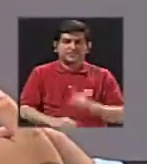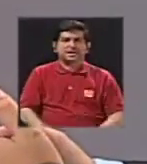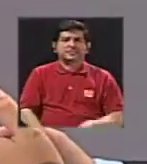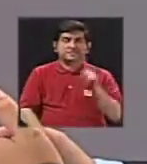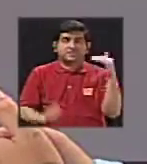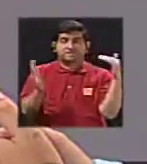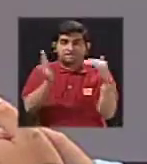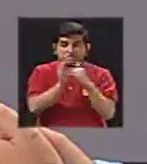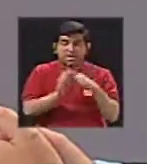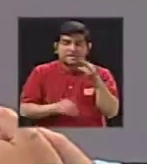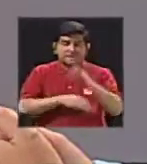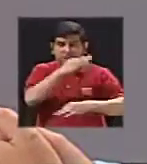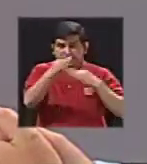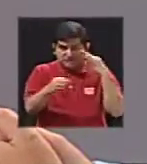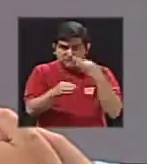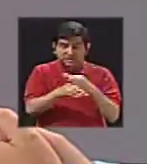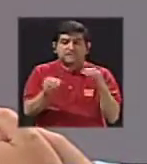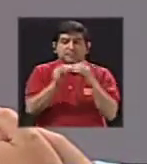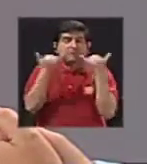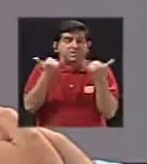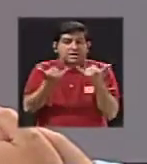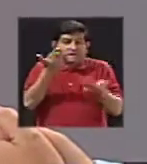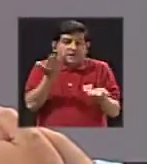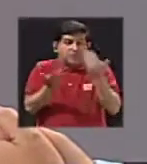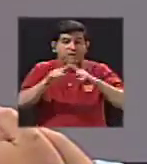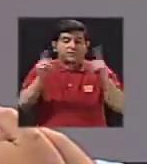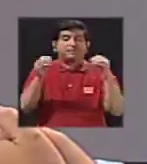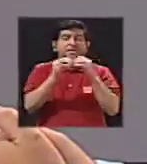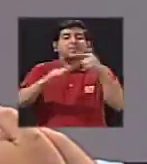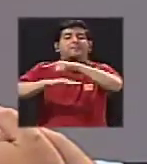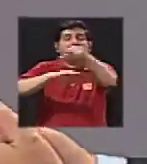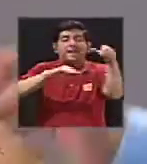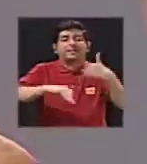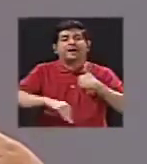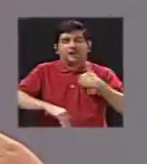de mil erupciones freáticas, más de las que hay actualmente, pero había más largo.